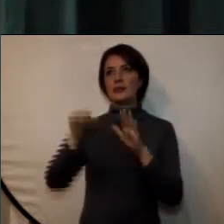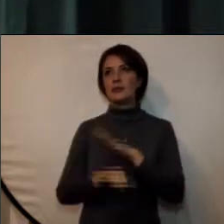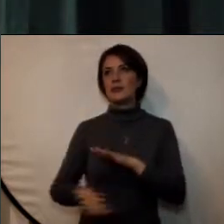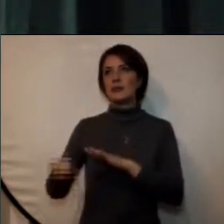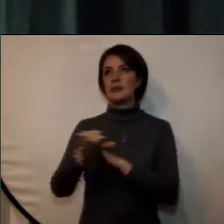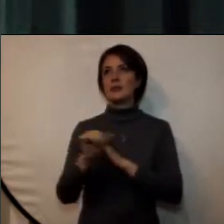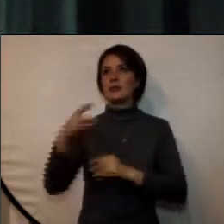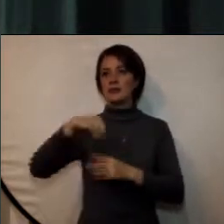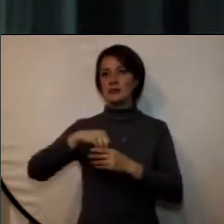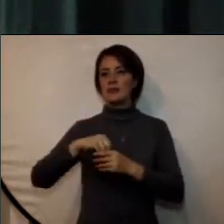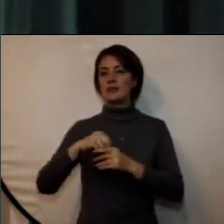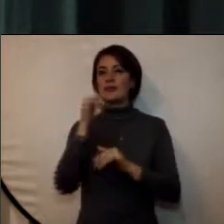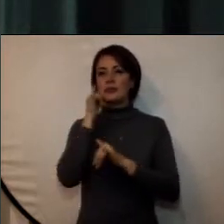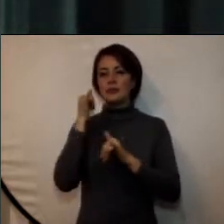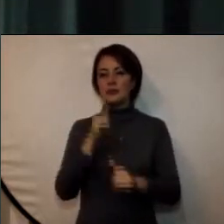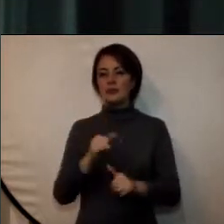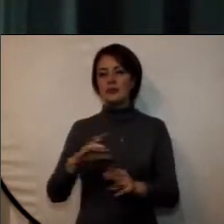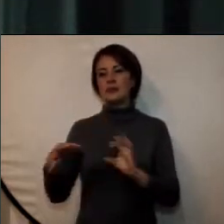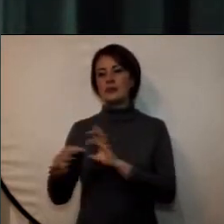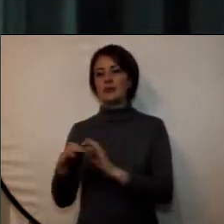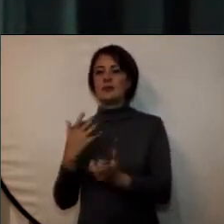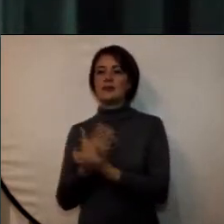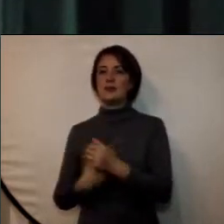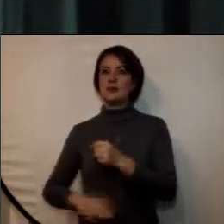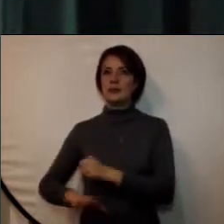de ingeniería y ciencias básicas